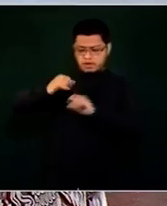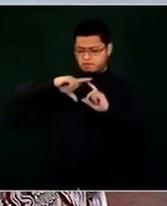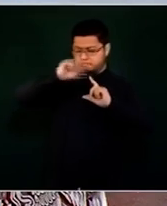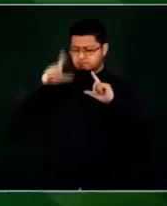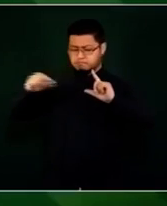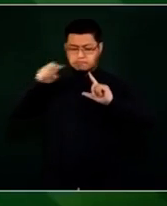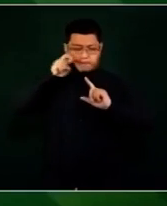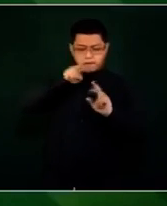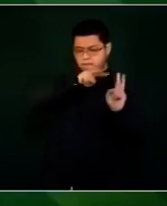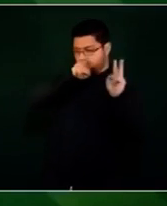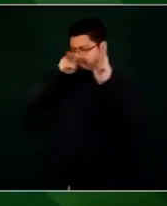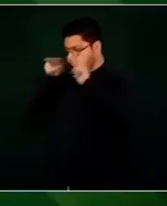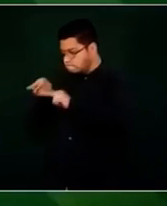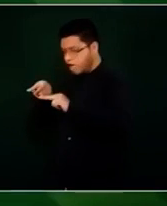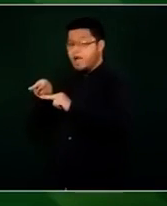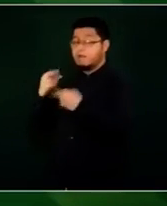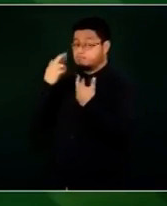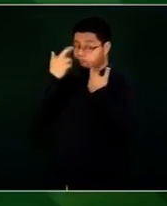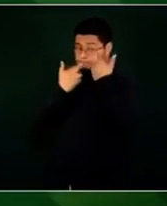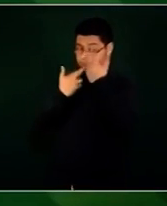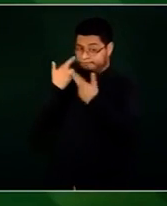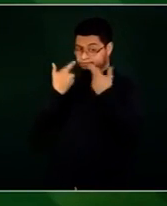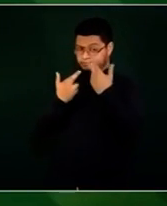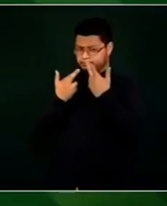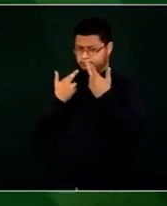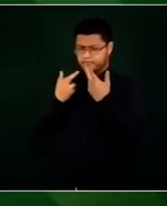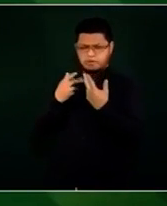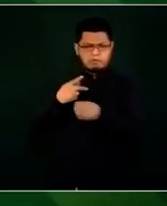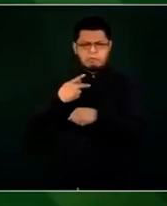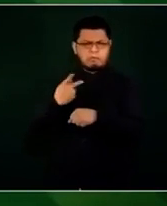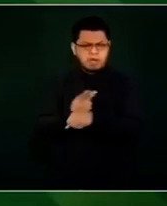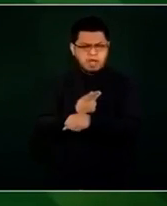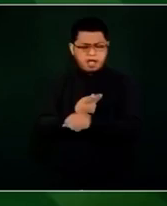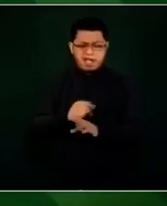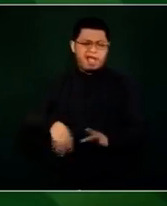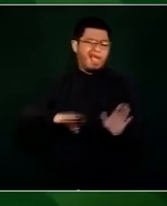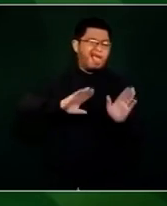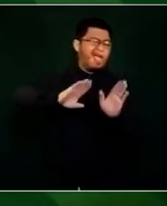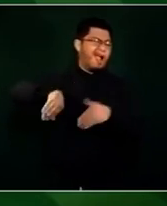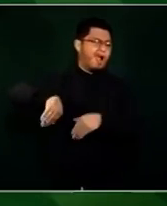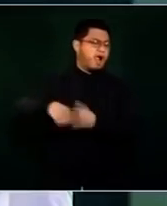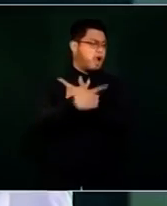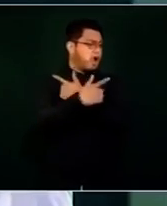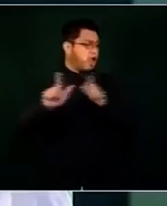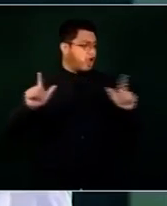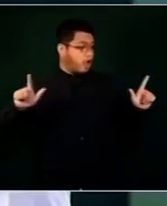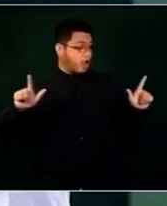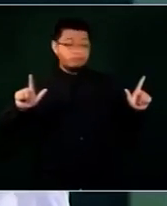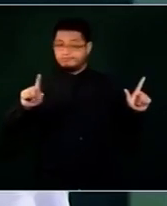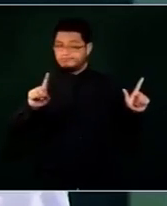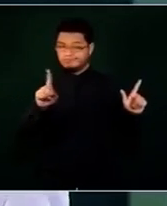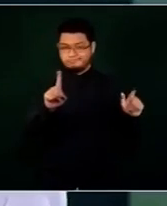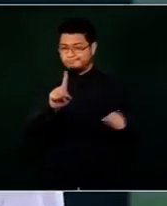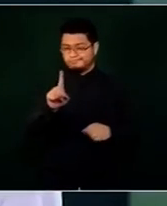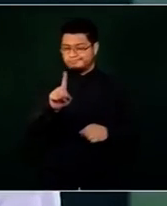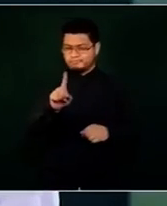Y no hay impunidad, todo el que comete